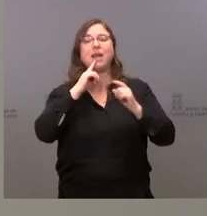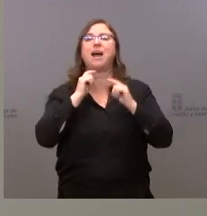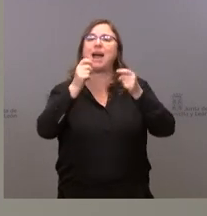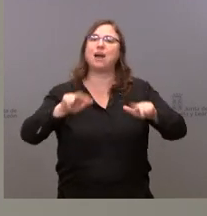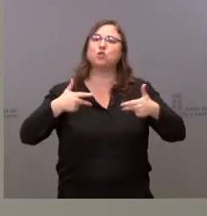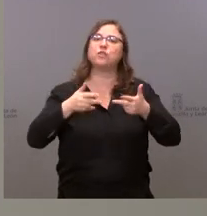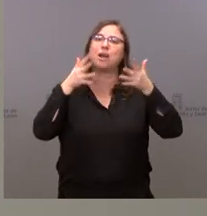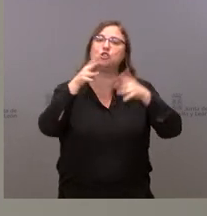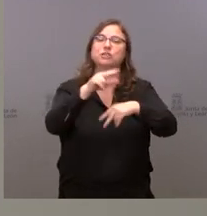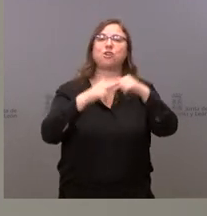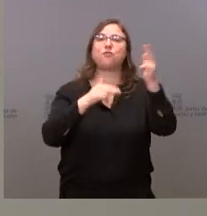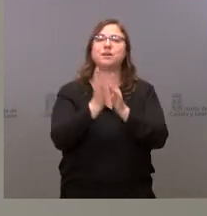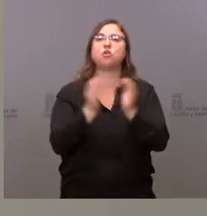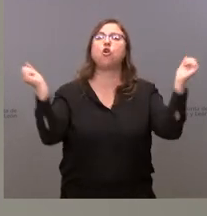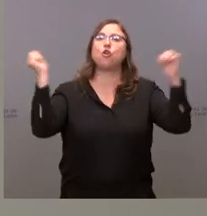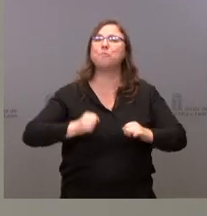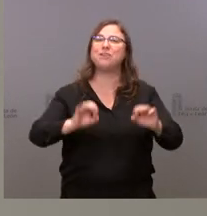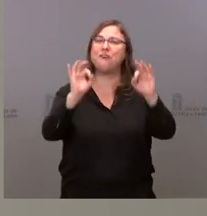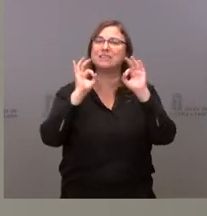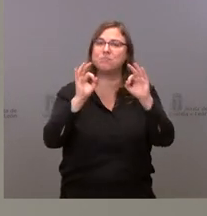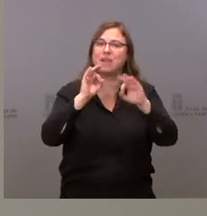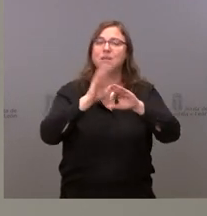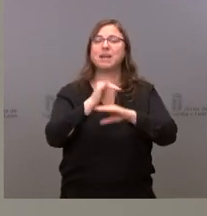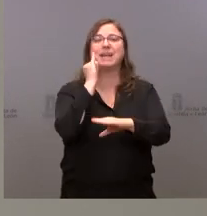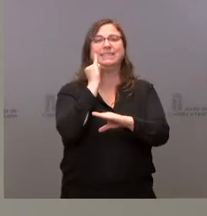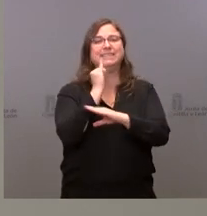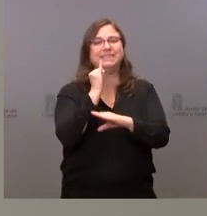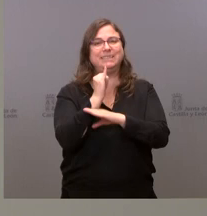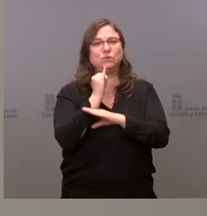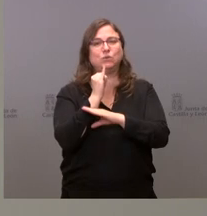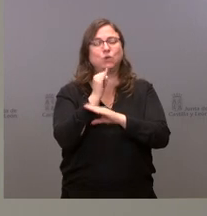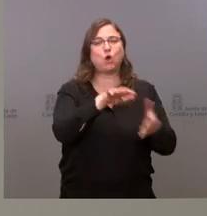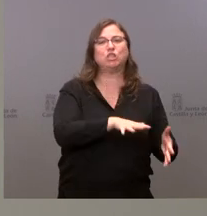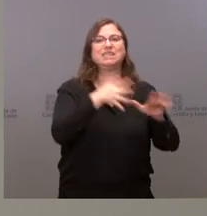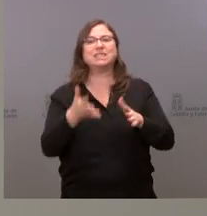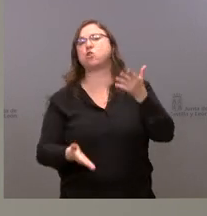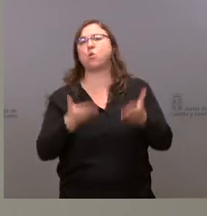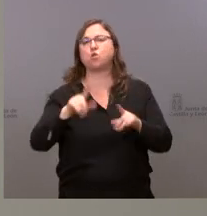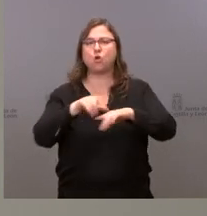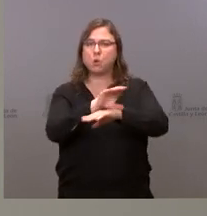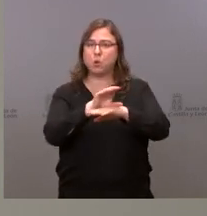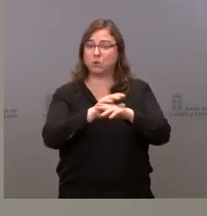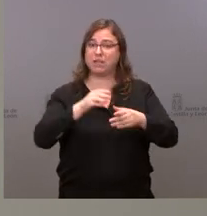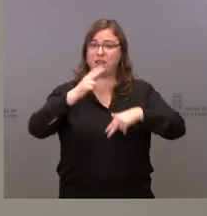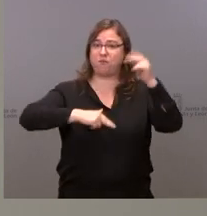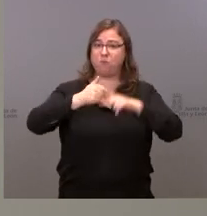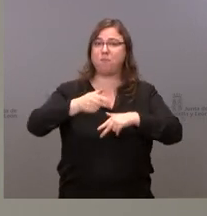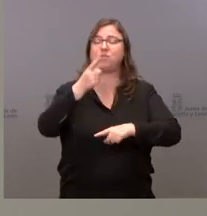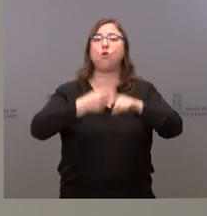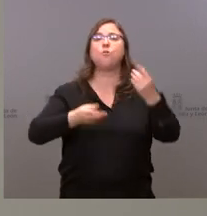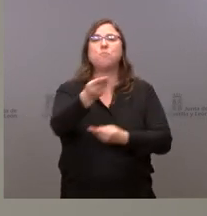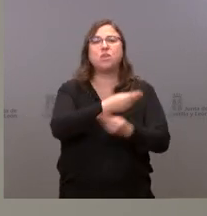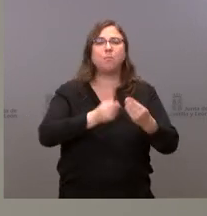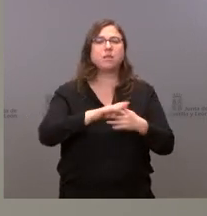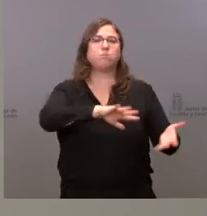a formalizar un convenio específico con el Instituto de Transición Justa y la Consejería de Fomento y Medio Ambiente para la ejecución de un